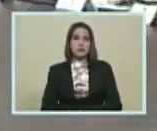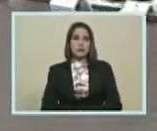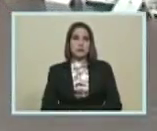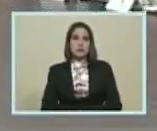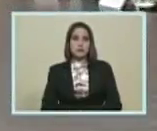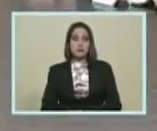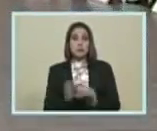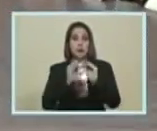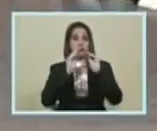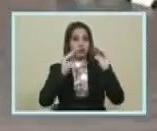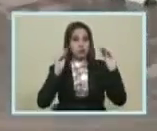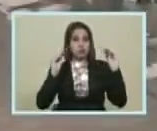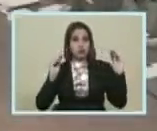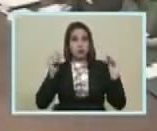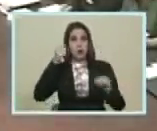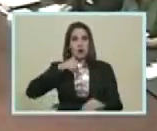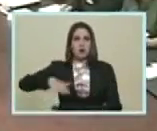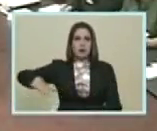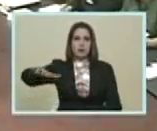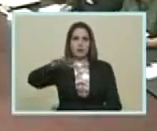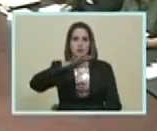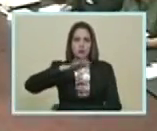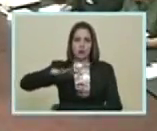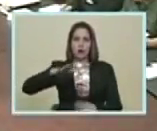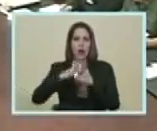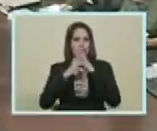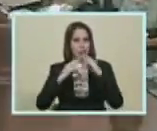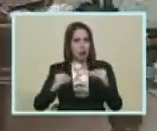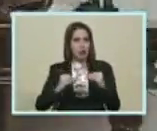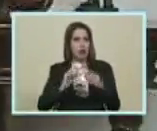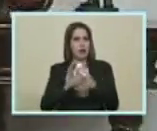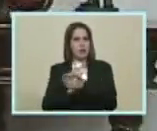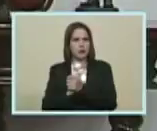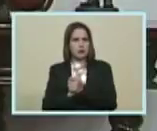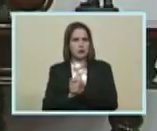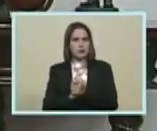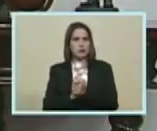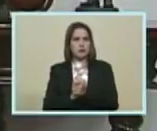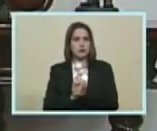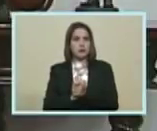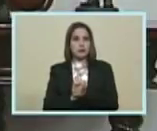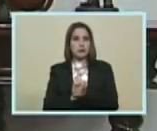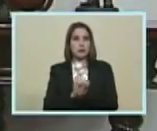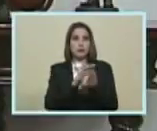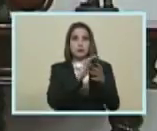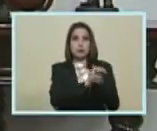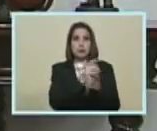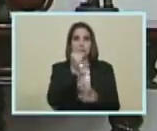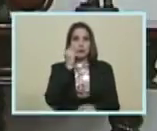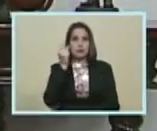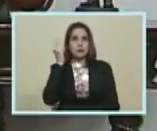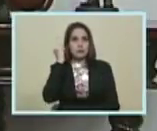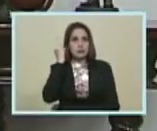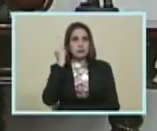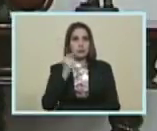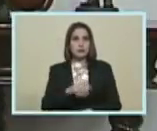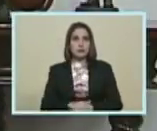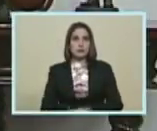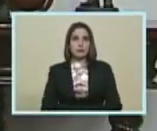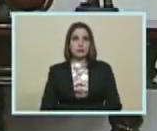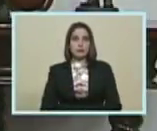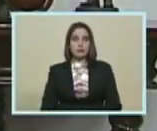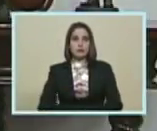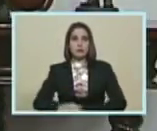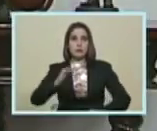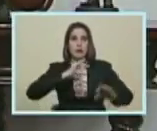...yo le hago un llamado al pueblo... ...a todo el pueblo... ...le hago un llamado... ...compatriotas... ...y compatriotos... ...a